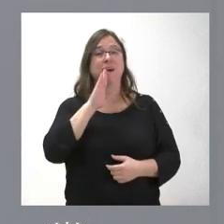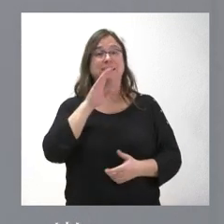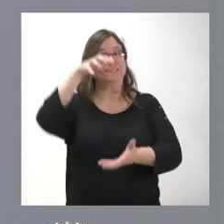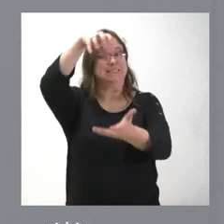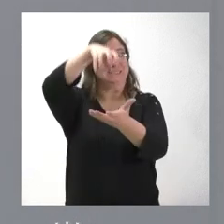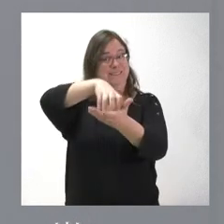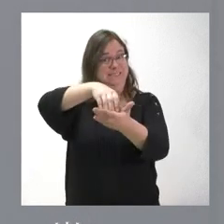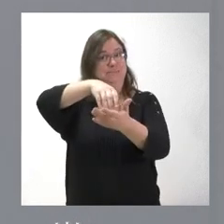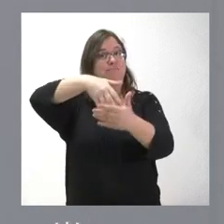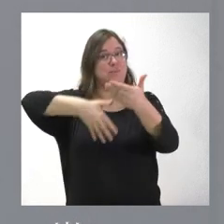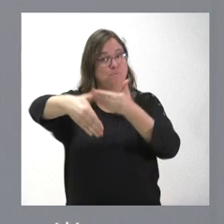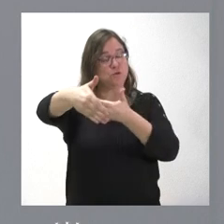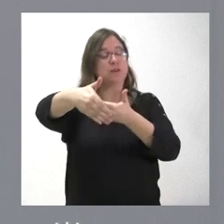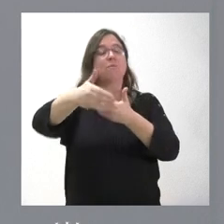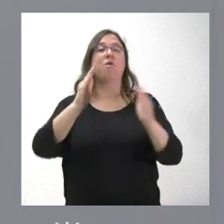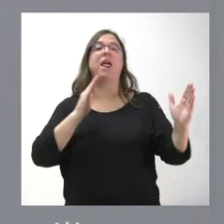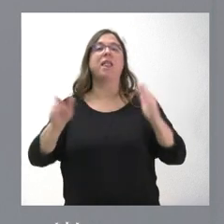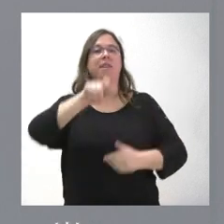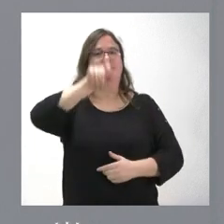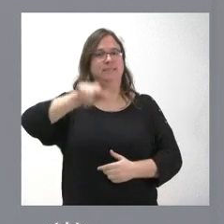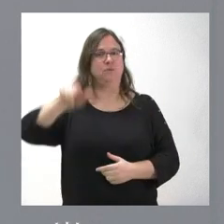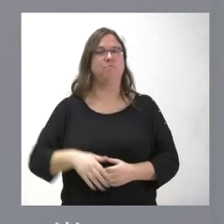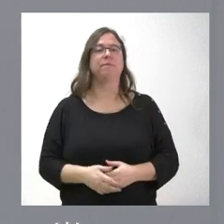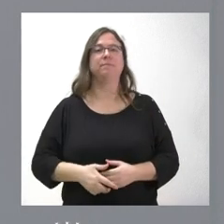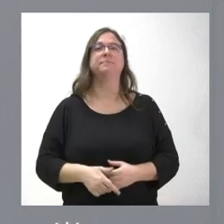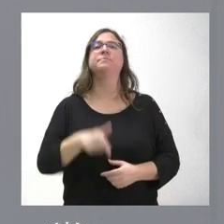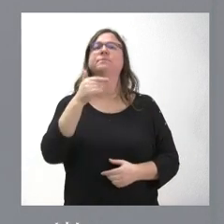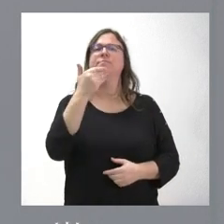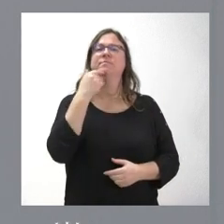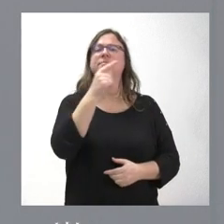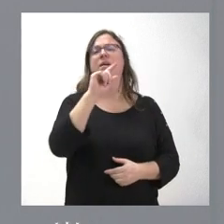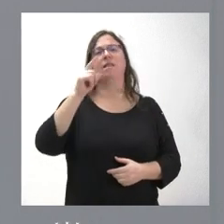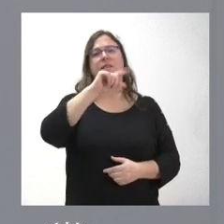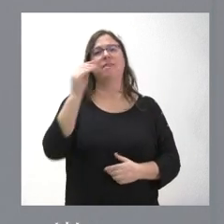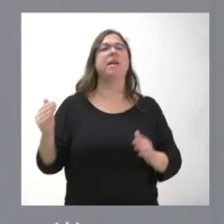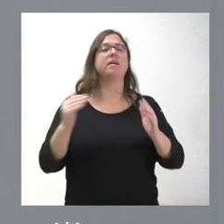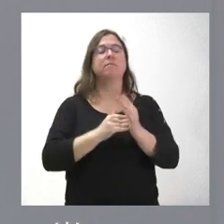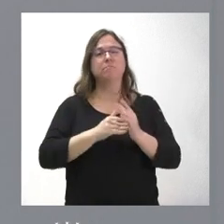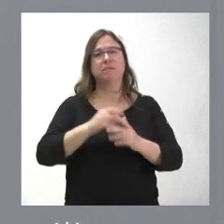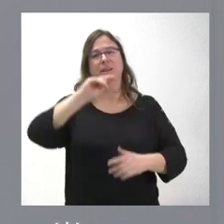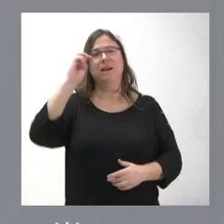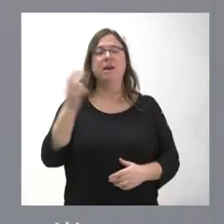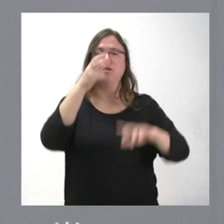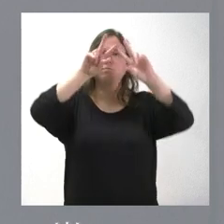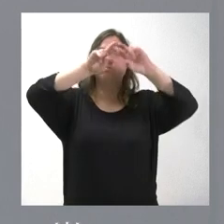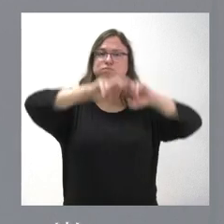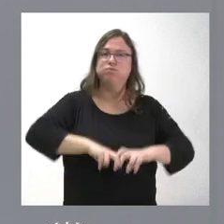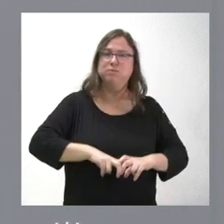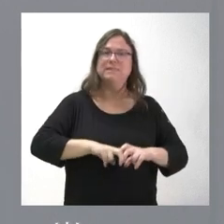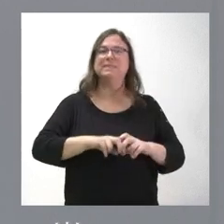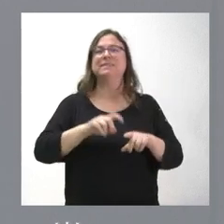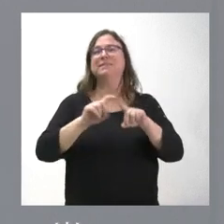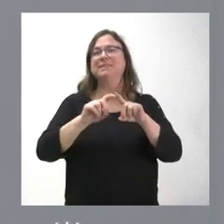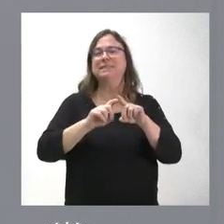de la próxima edición de las ciudades del hombre. 100.000 euros en el estudio y preservación del patrimonio de Castilla y León a través de la investigación de pigmentos